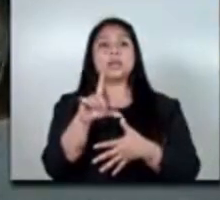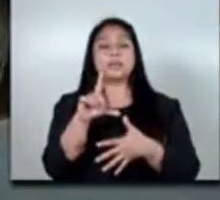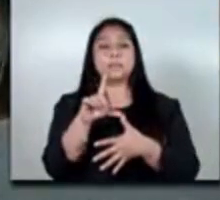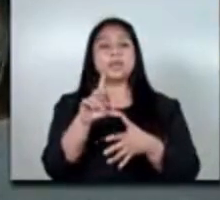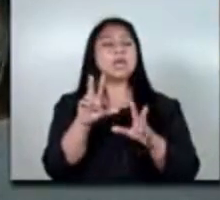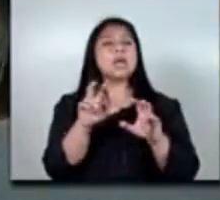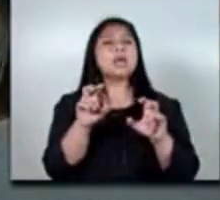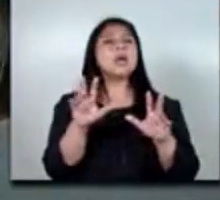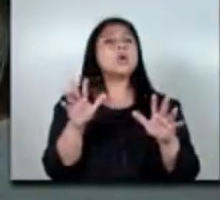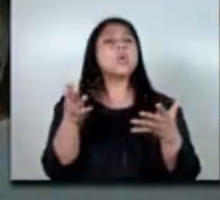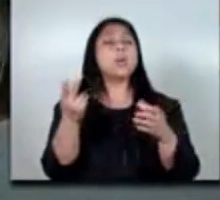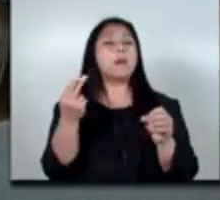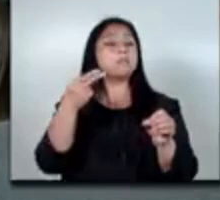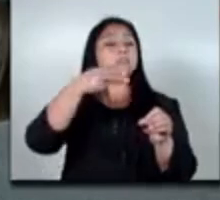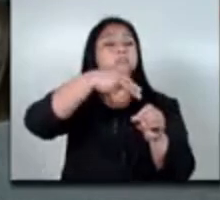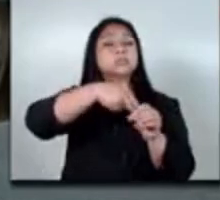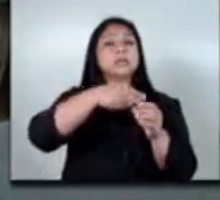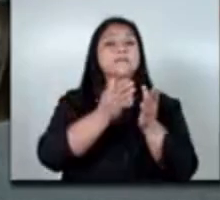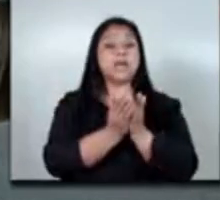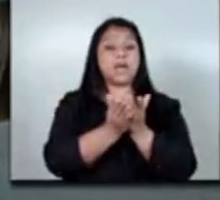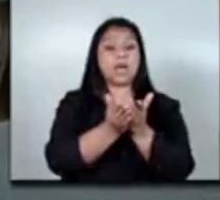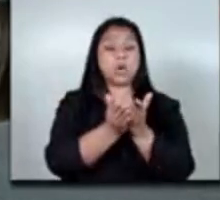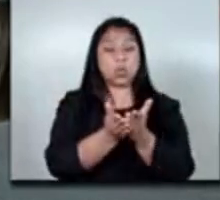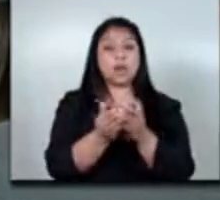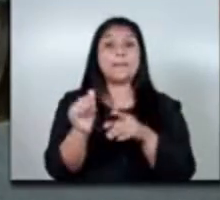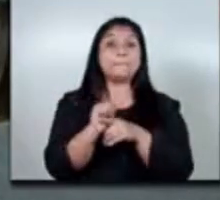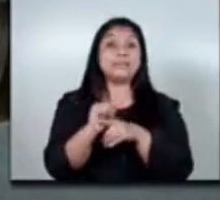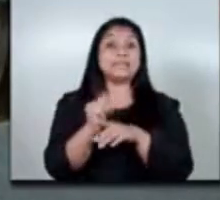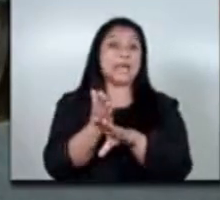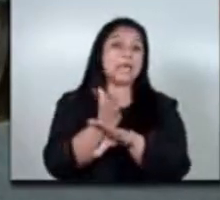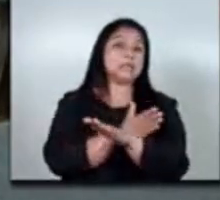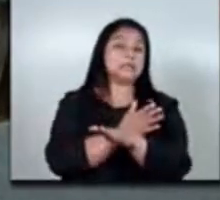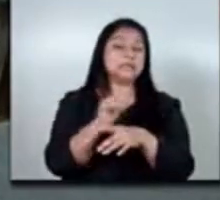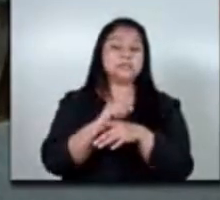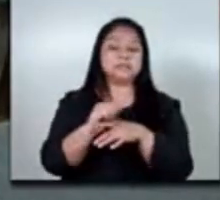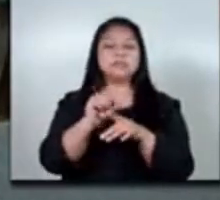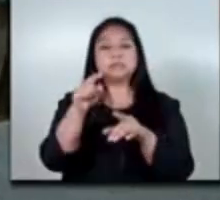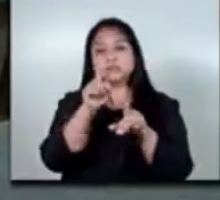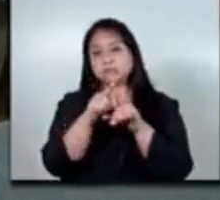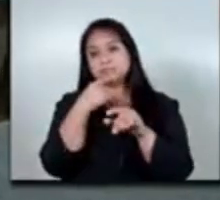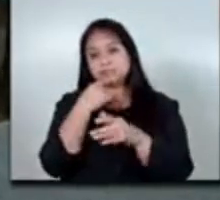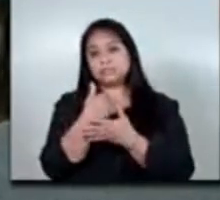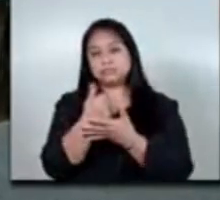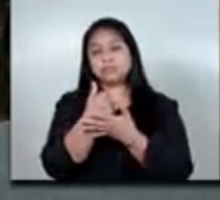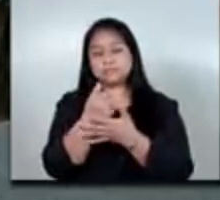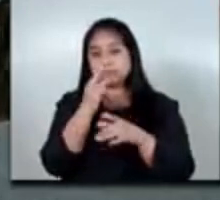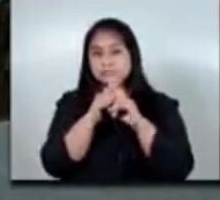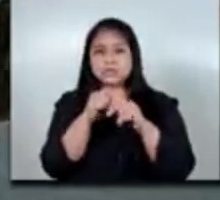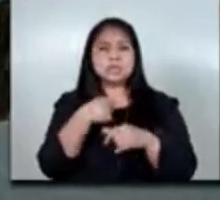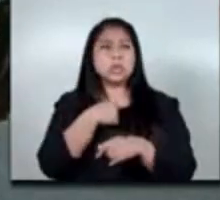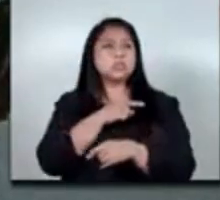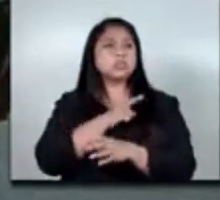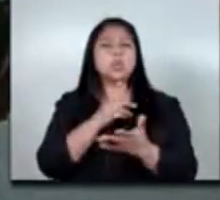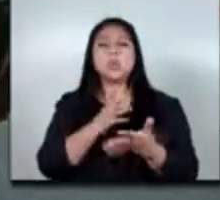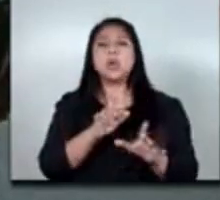estar dentro de un barco todo ese simulador de primera generación que tenemos nos va a permitir no sólo preparar marinos